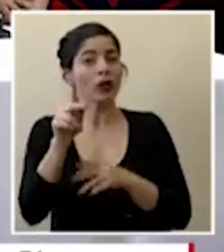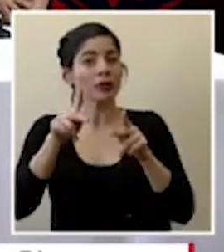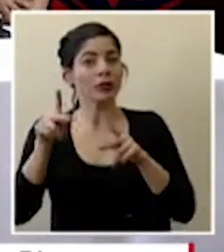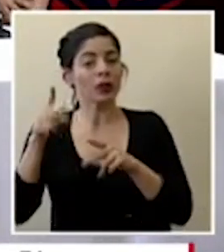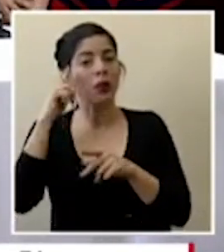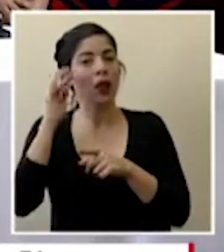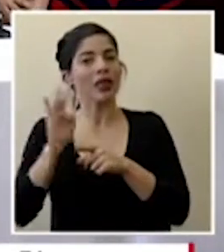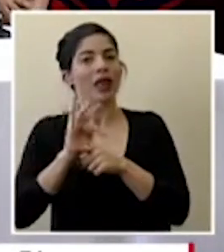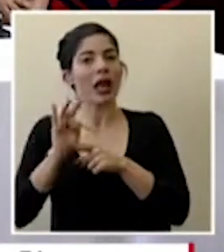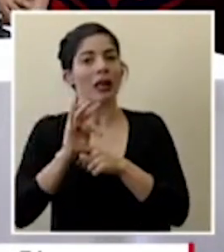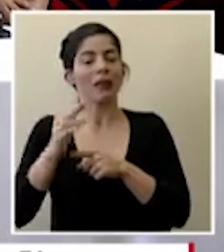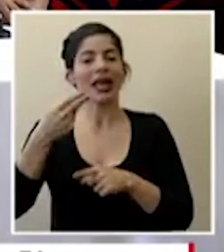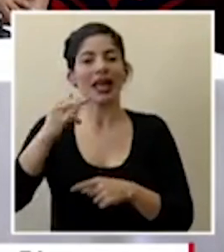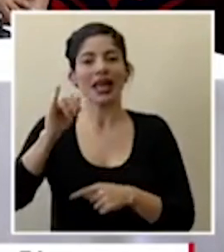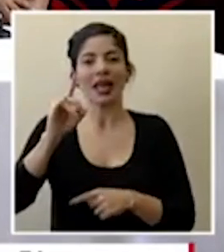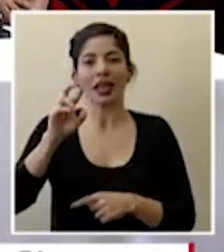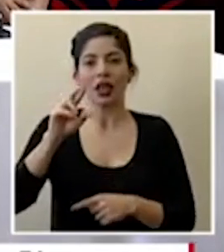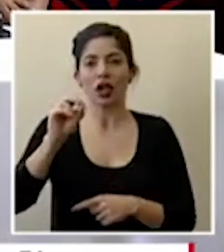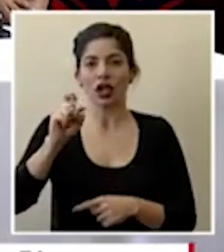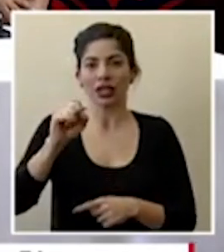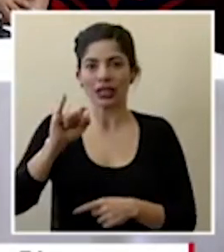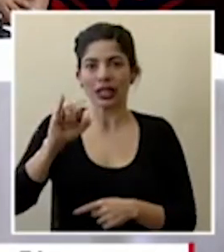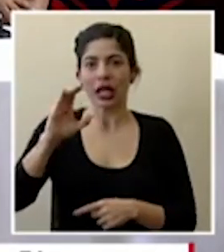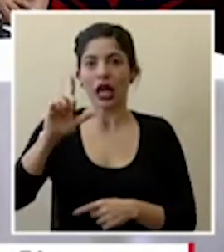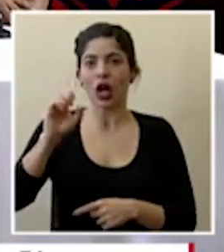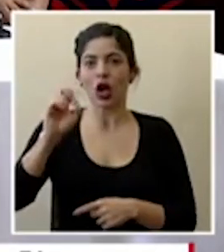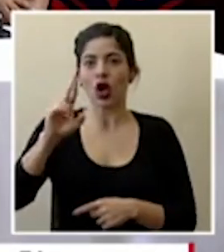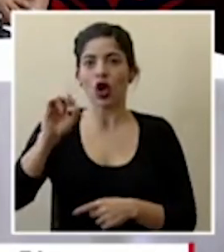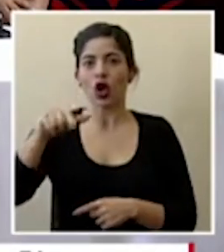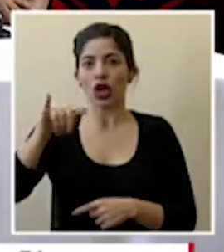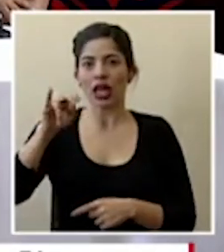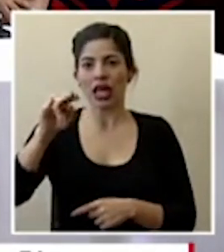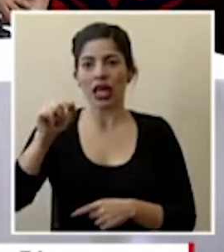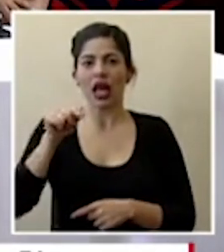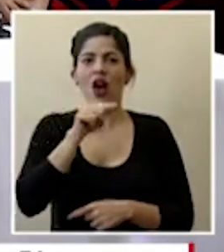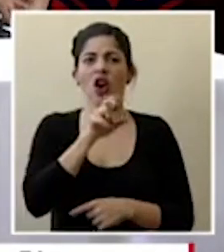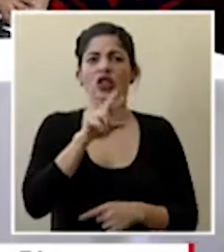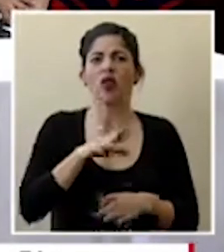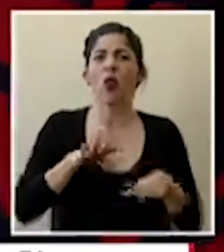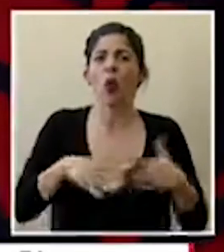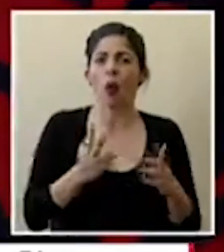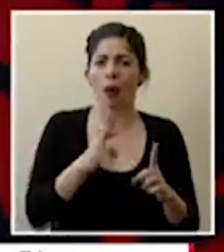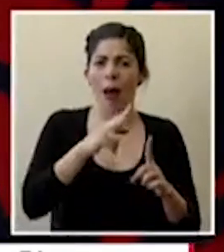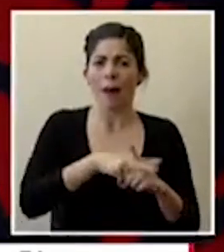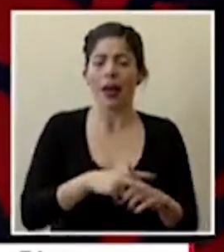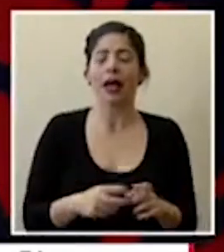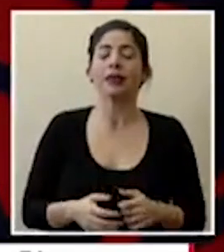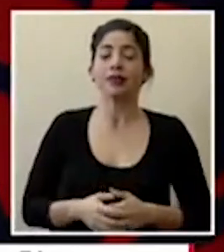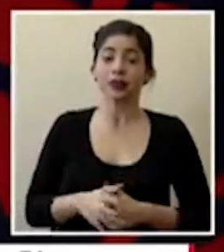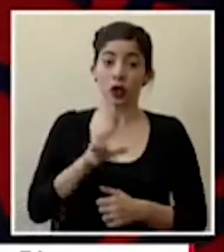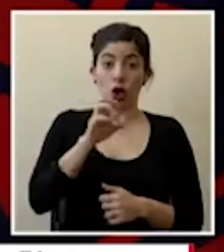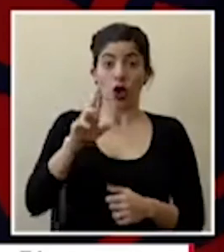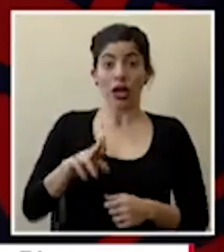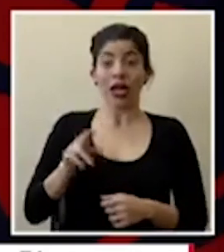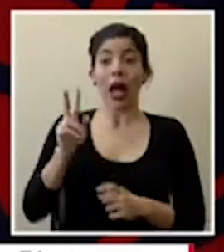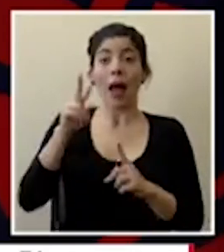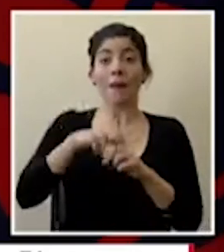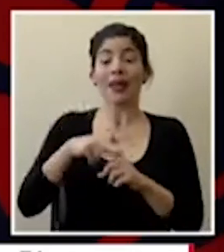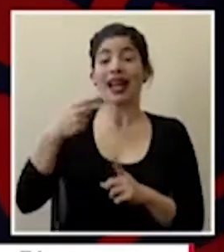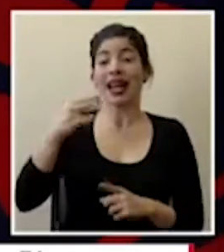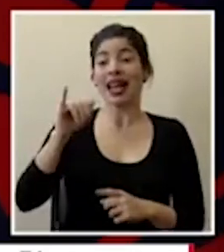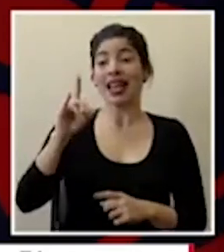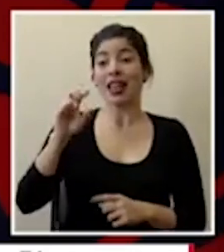tratamiento con hidroxicloroquina cuál será el procedimiento para aplicarlo en costa rica en costa rica estamos aplicando la hidroxicloroquina